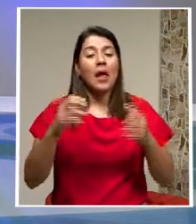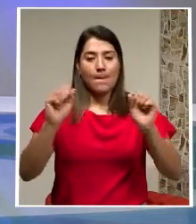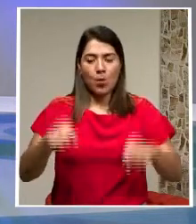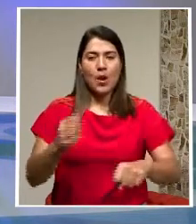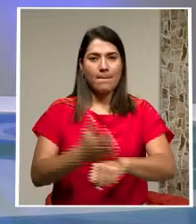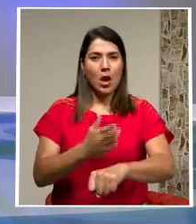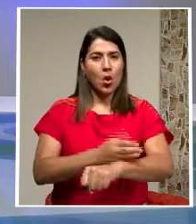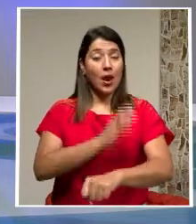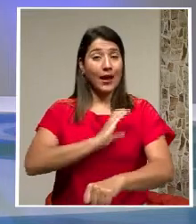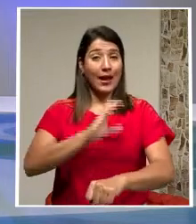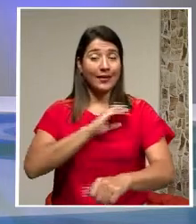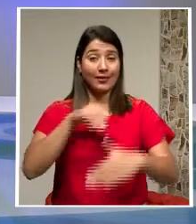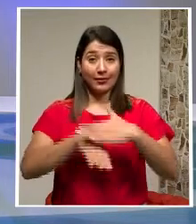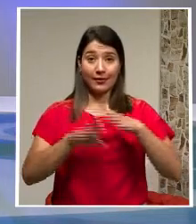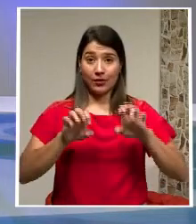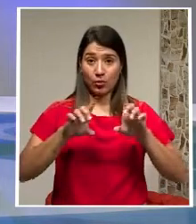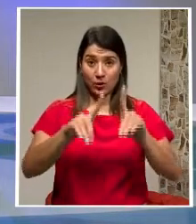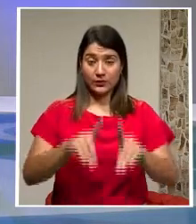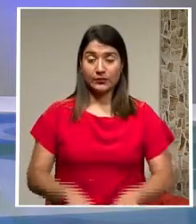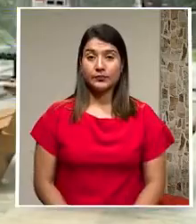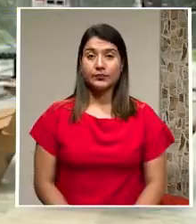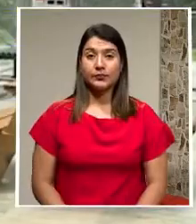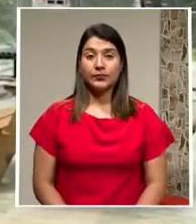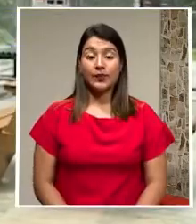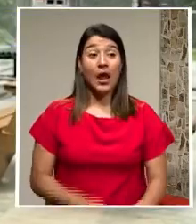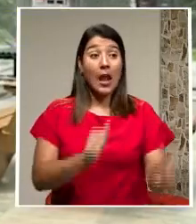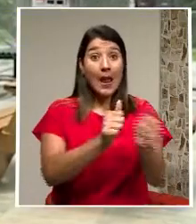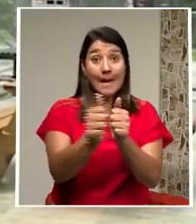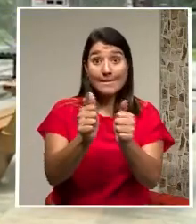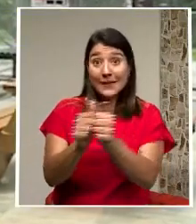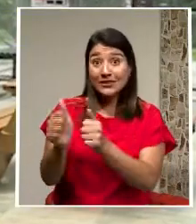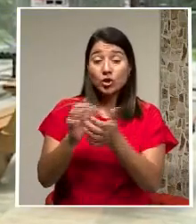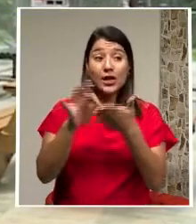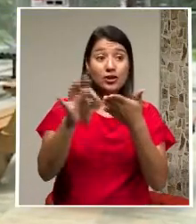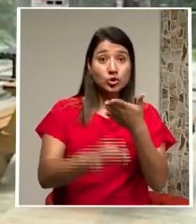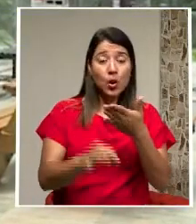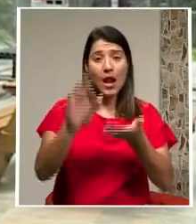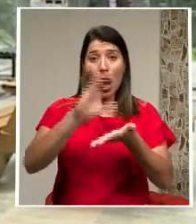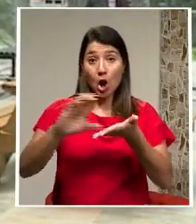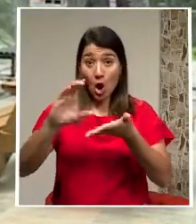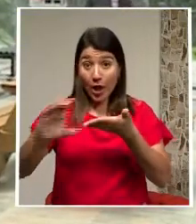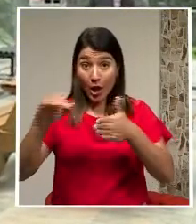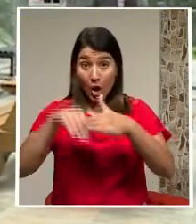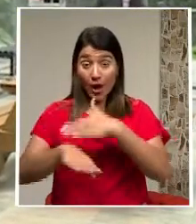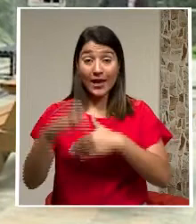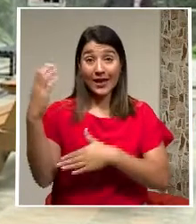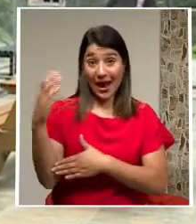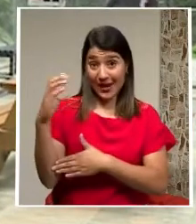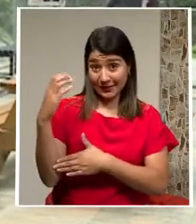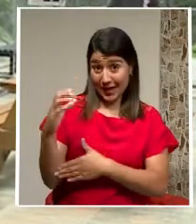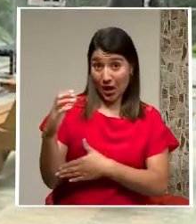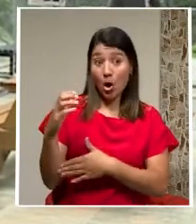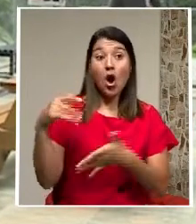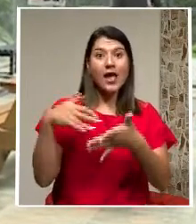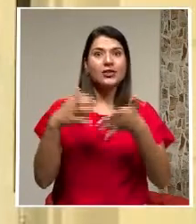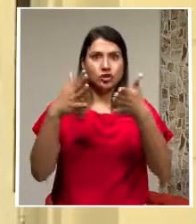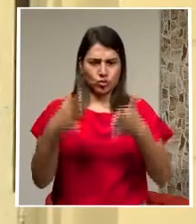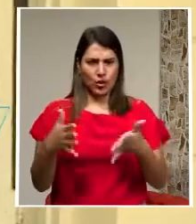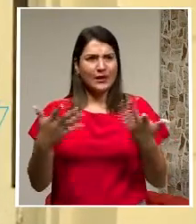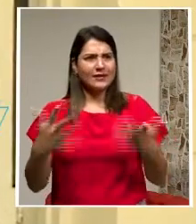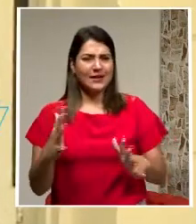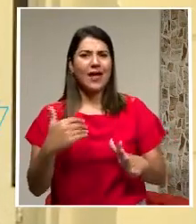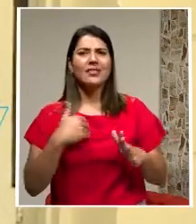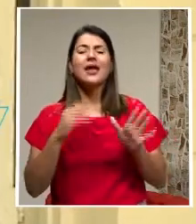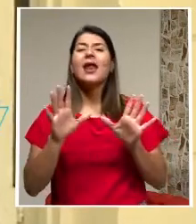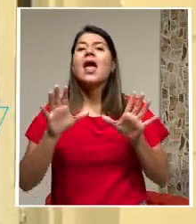De la educación En la mayoría De las escuelas Y colegios De la provincia De Cartago Los alumnos Están recibiendo